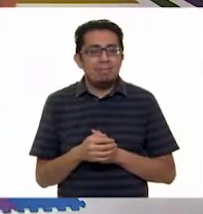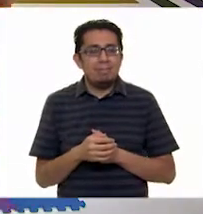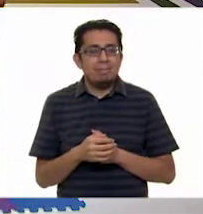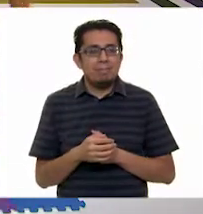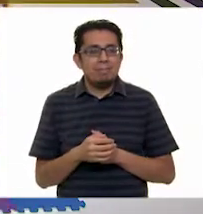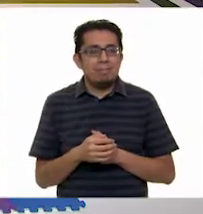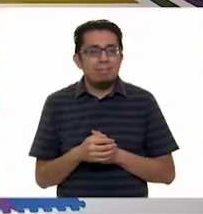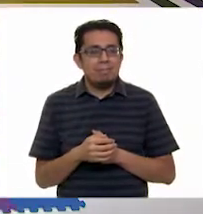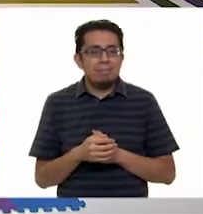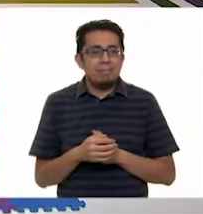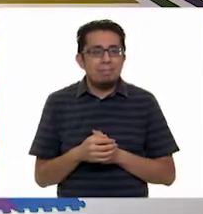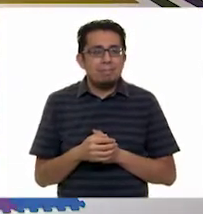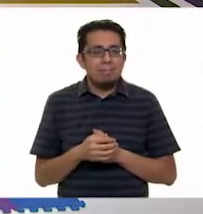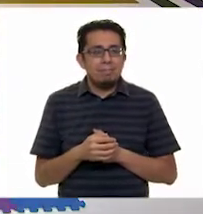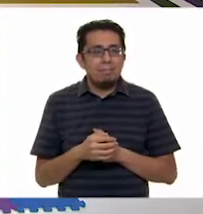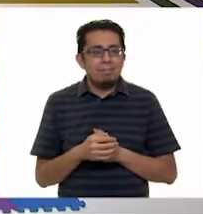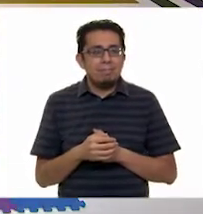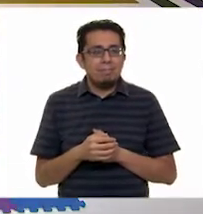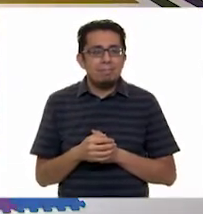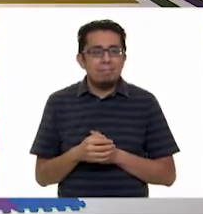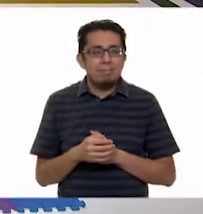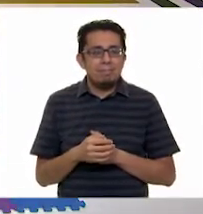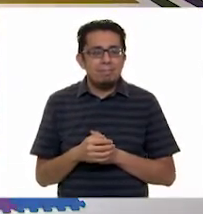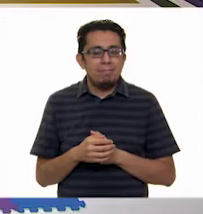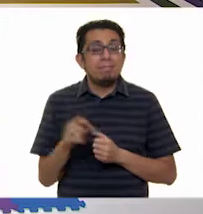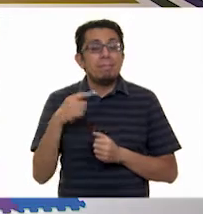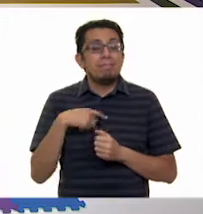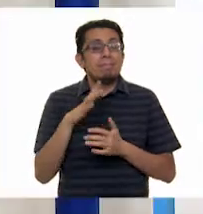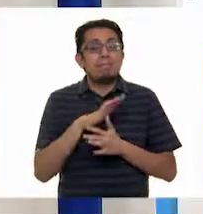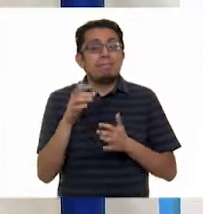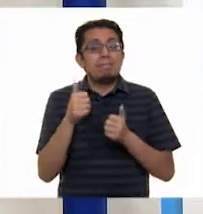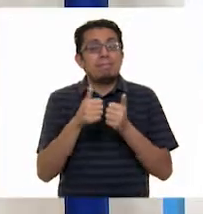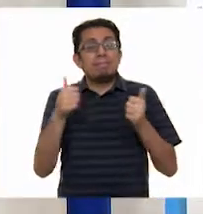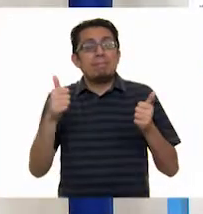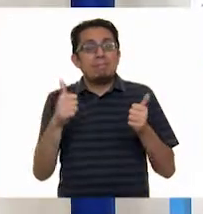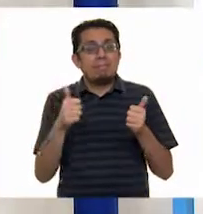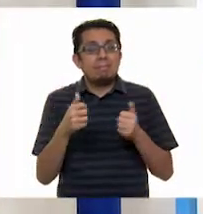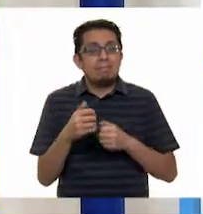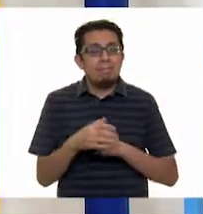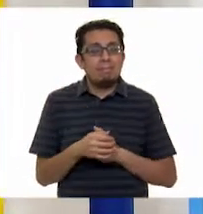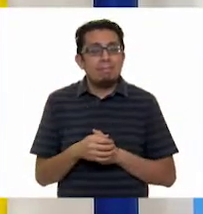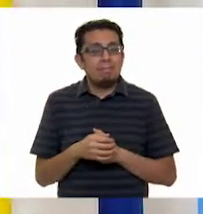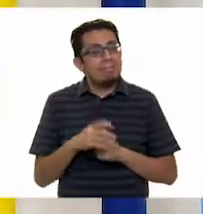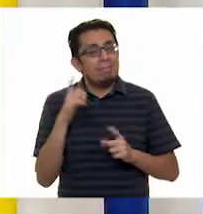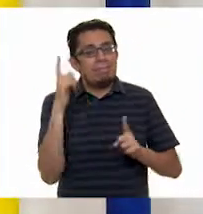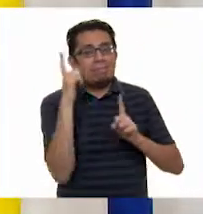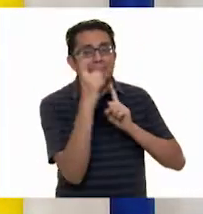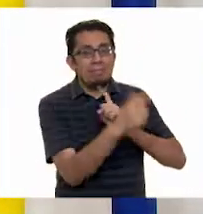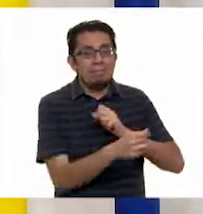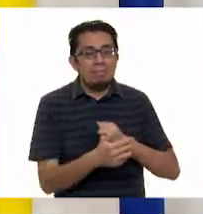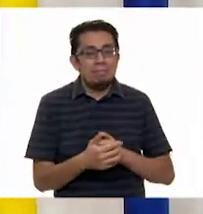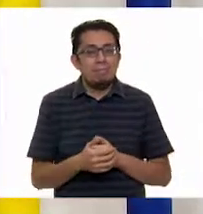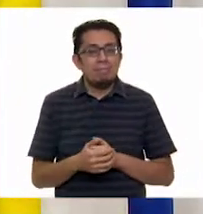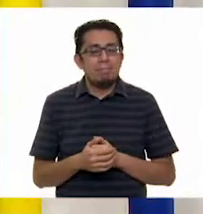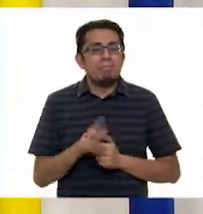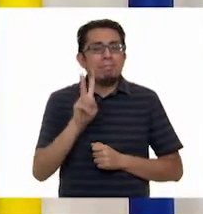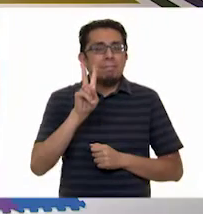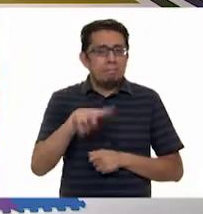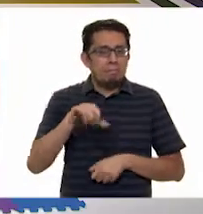¿A dónde vas? Dice el dinosaurio. Voy a correr lejos, lejos de ti, muy lejos. ¡Qué interesante! Es